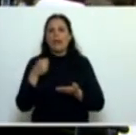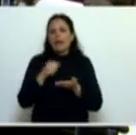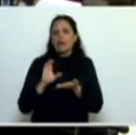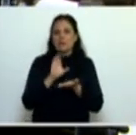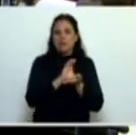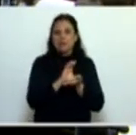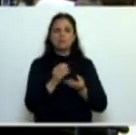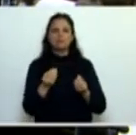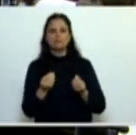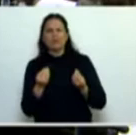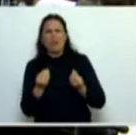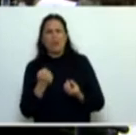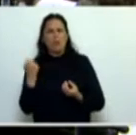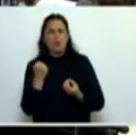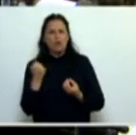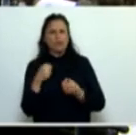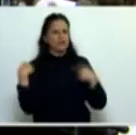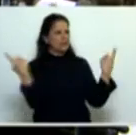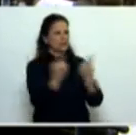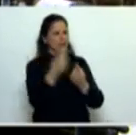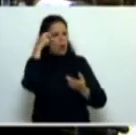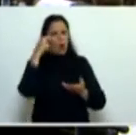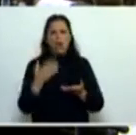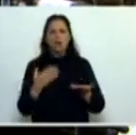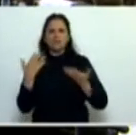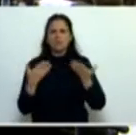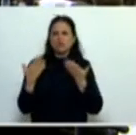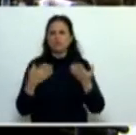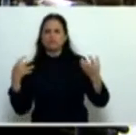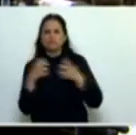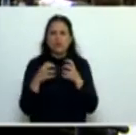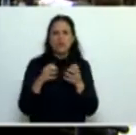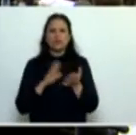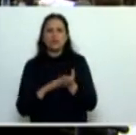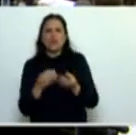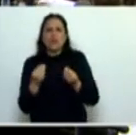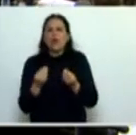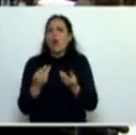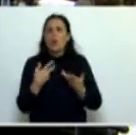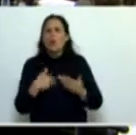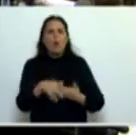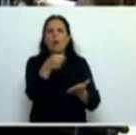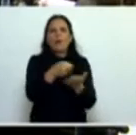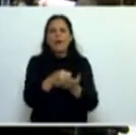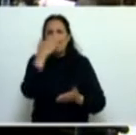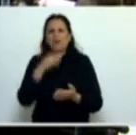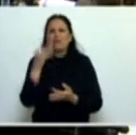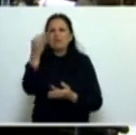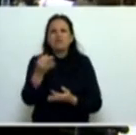Porque es tan importante que el Congreso discuta los recursos con los que va a contar el Estado,